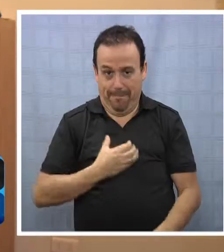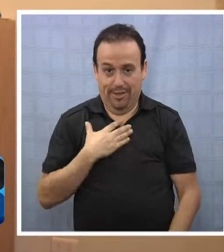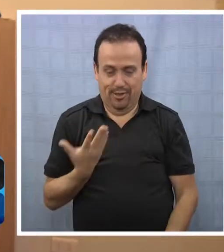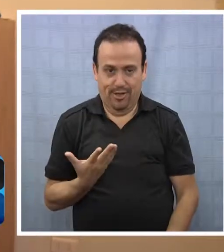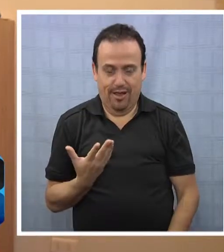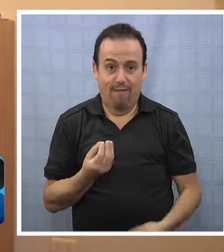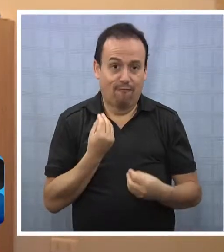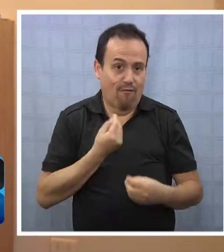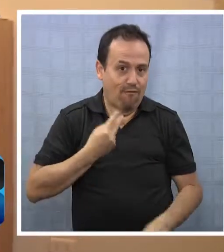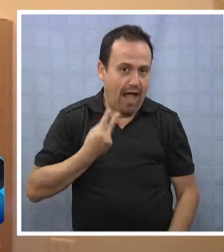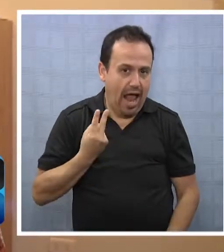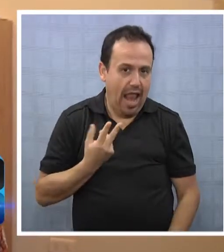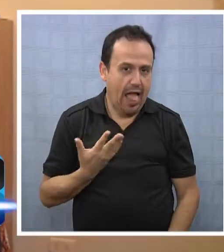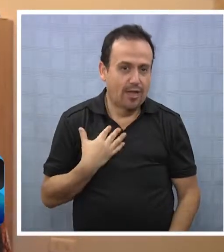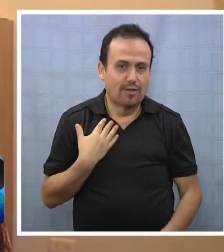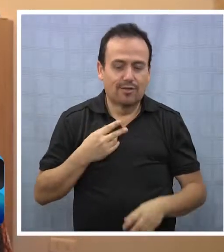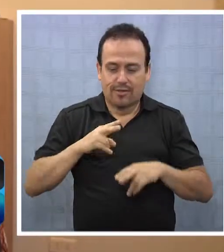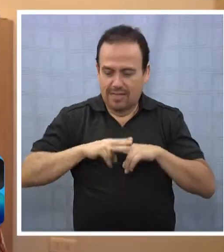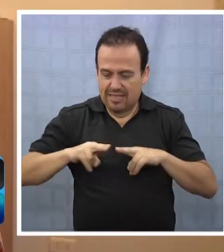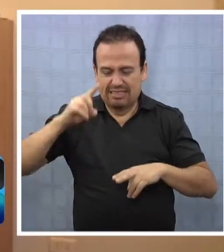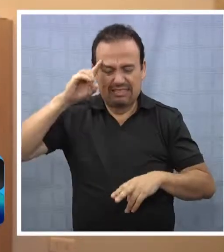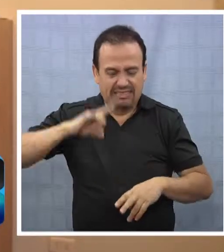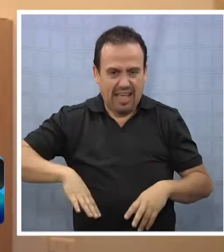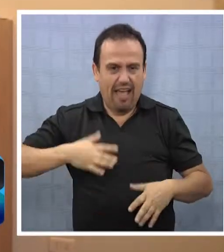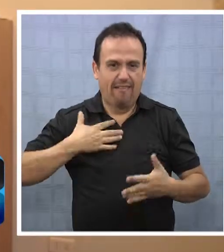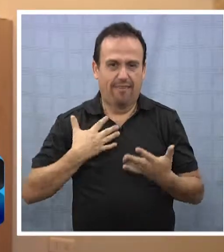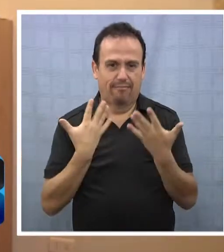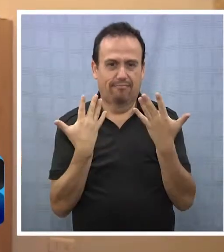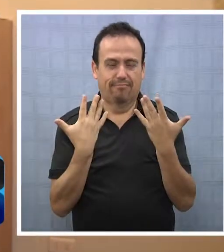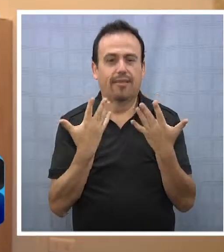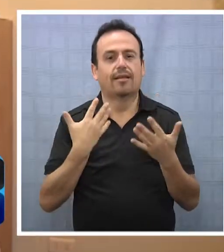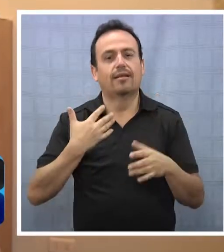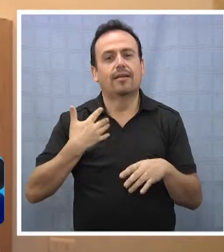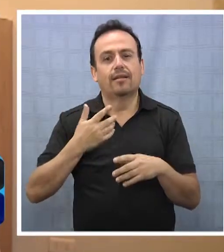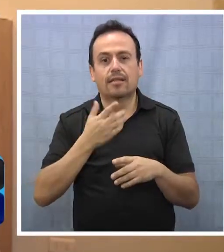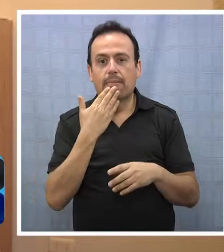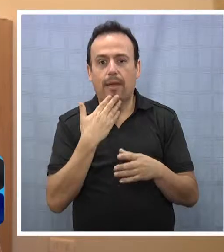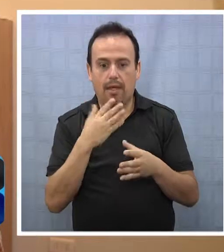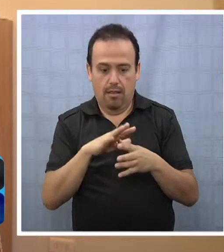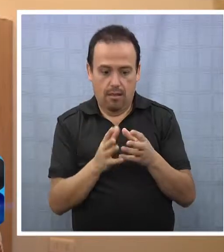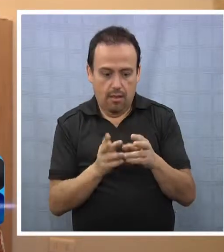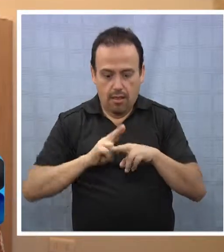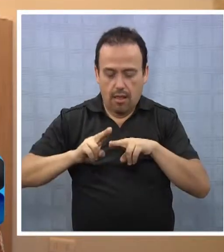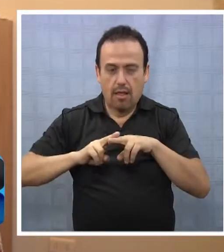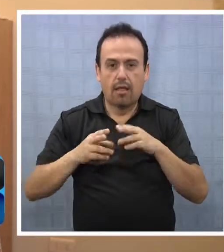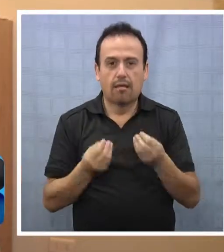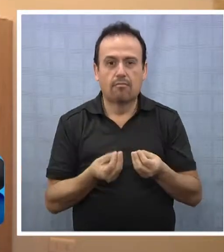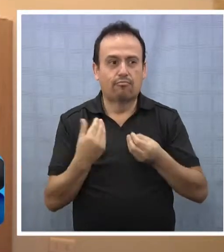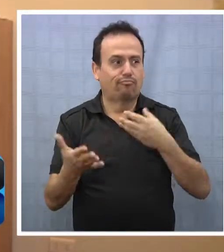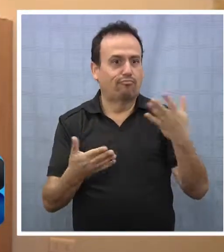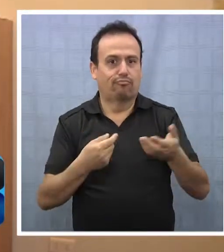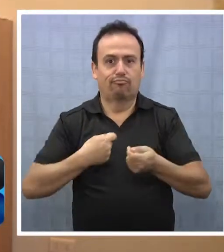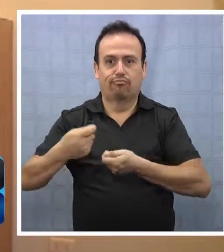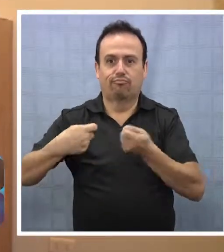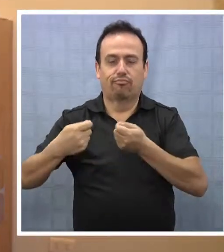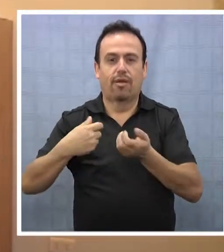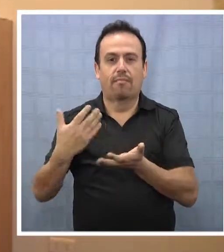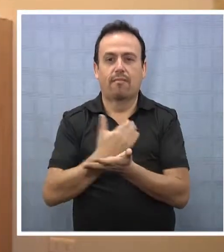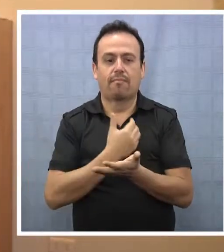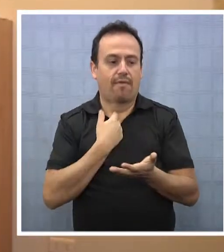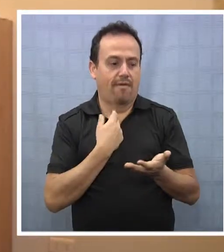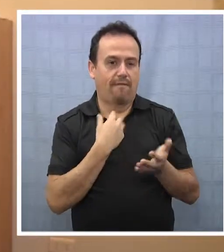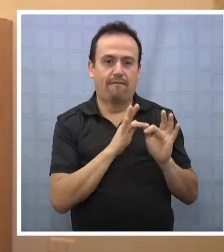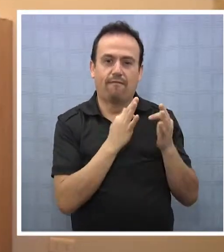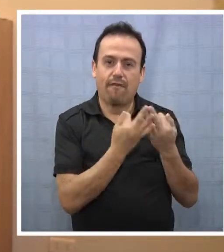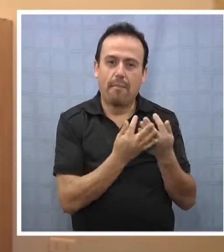porque es valorada por lo que es y por lo que sabe. Tiene un impacto luego cuando hay producto en la productividad para la familia.